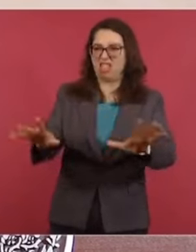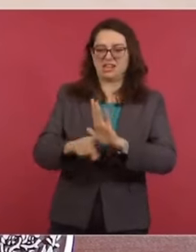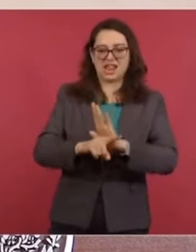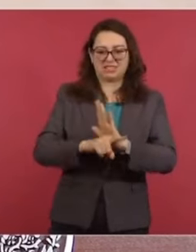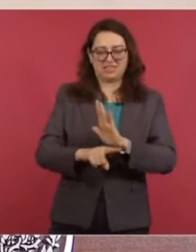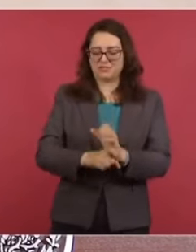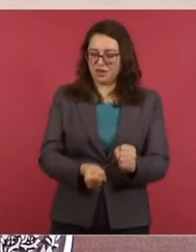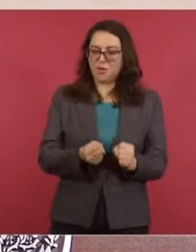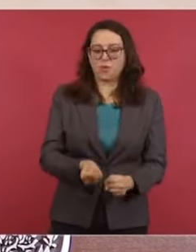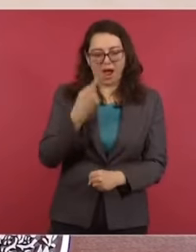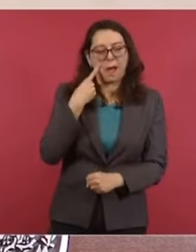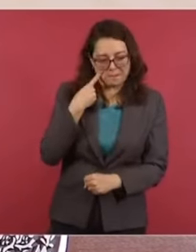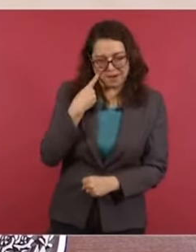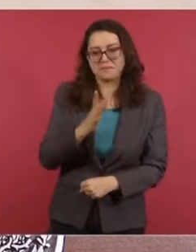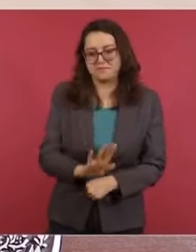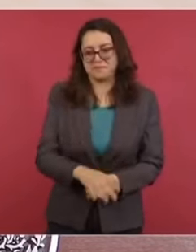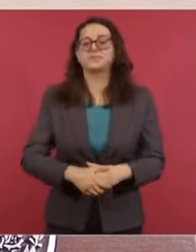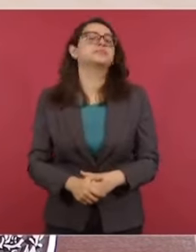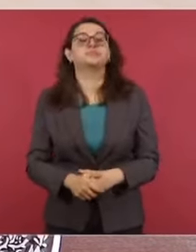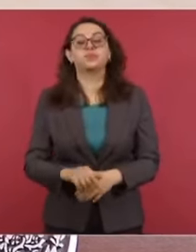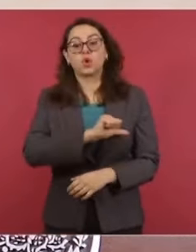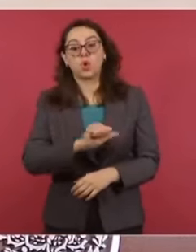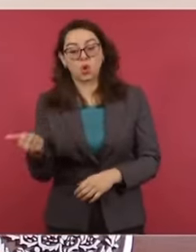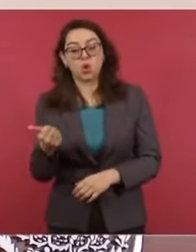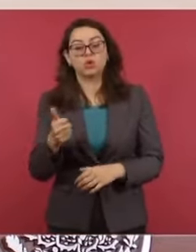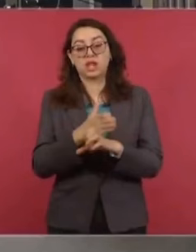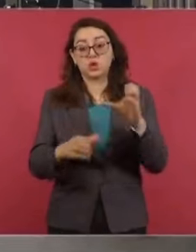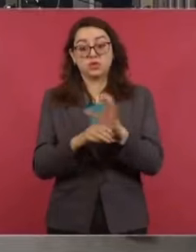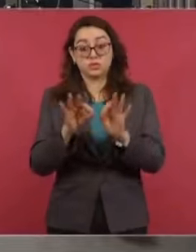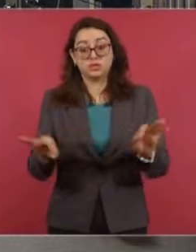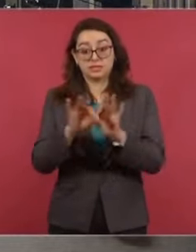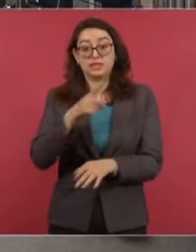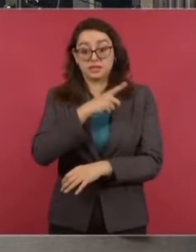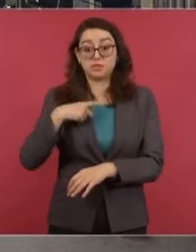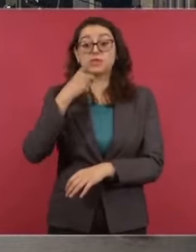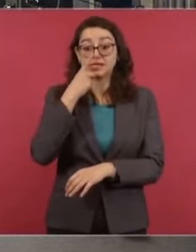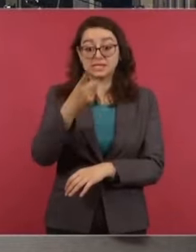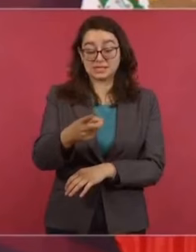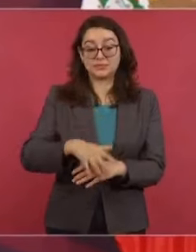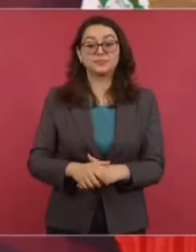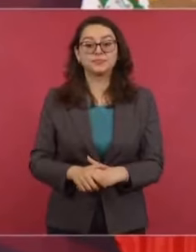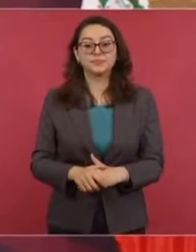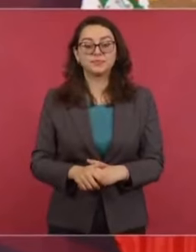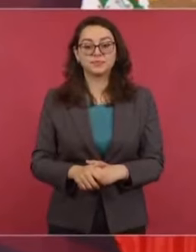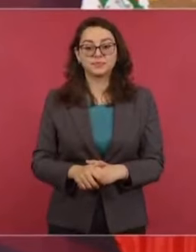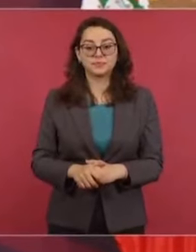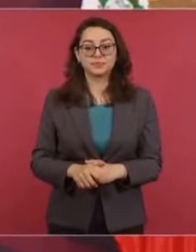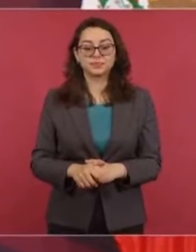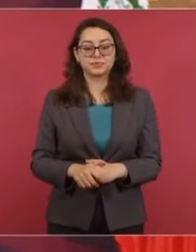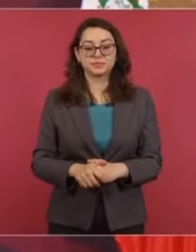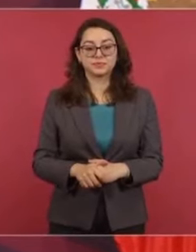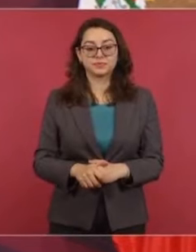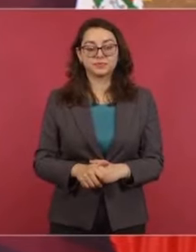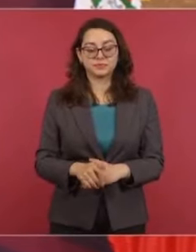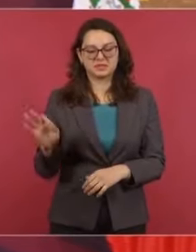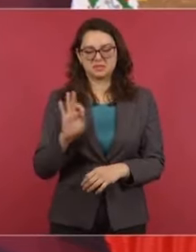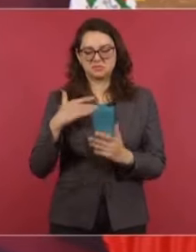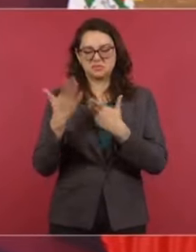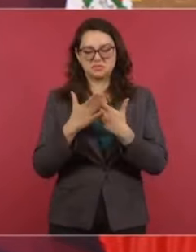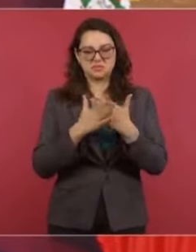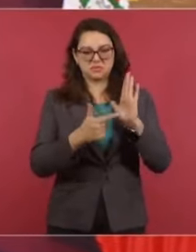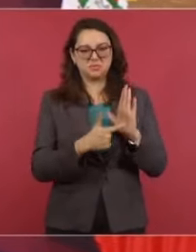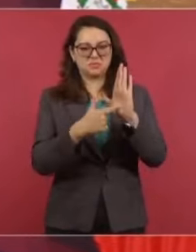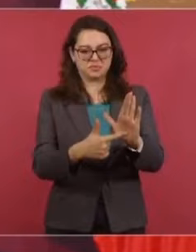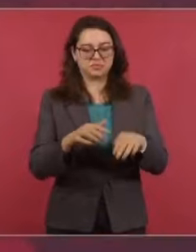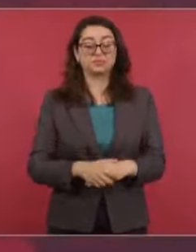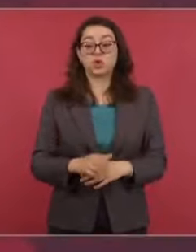Y otro atento recordatorio es que me mandó una carta, ustedes saben, ¿no? A lo mejor un día de esto la vamos a conocer. La